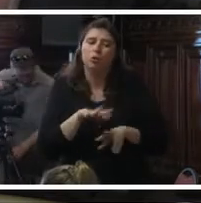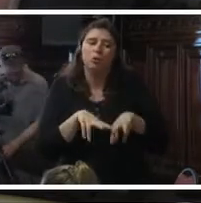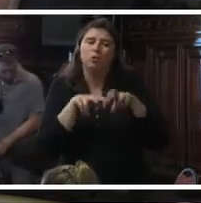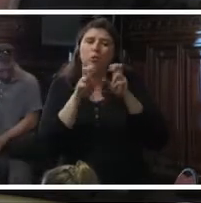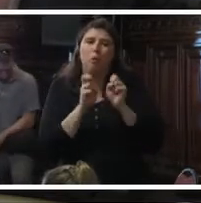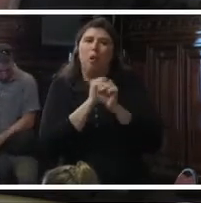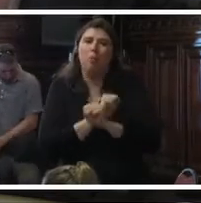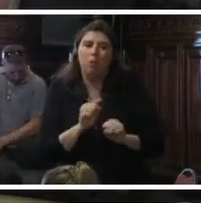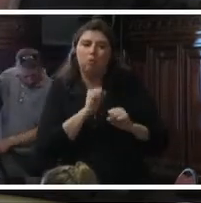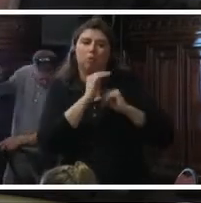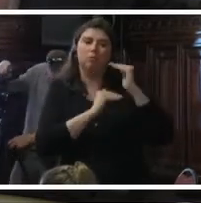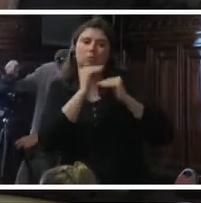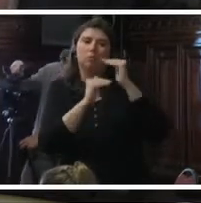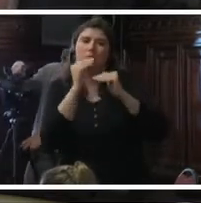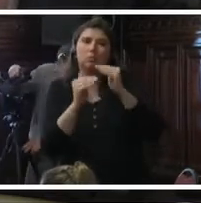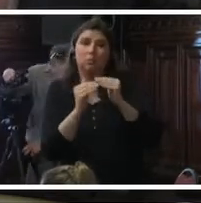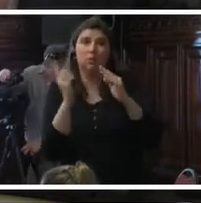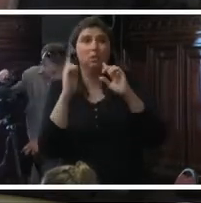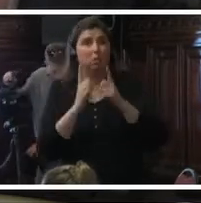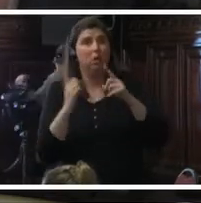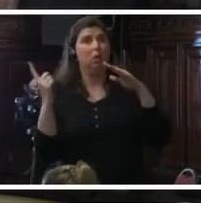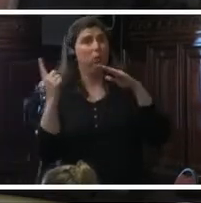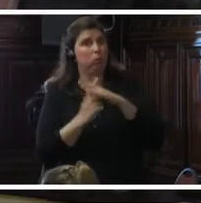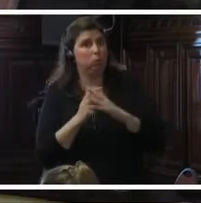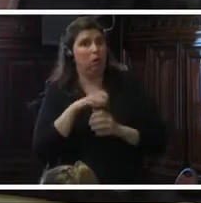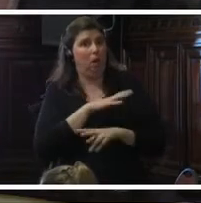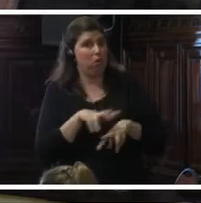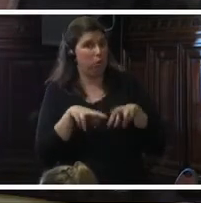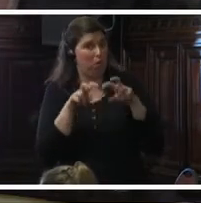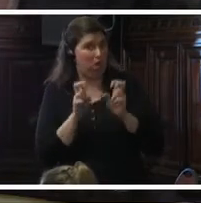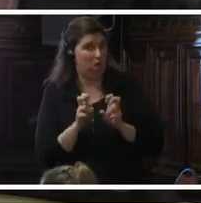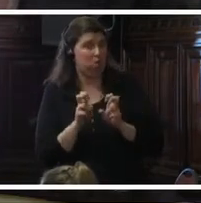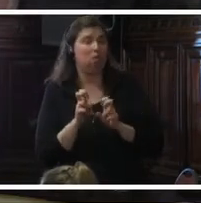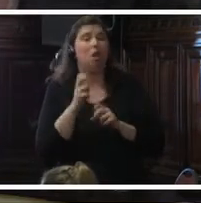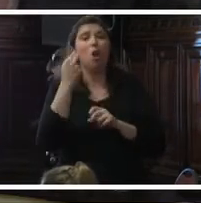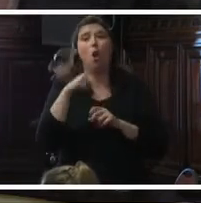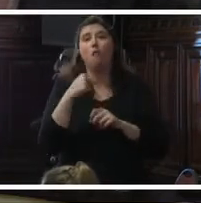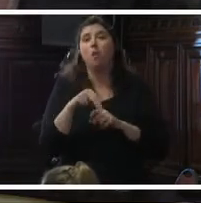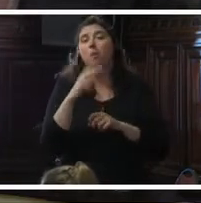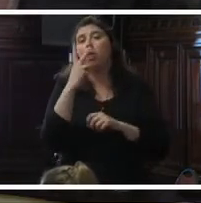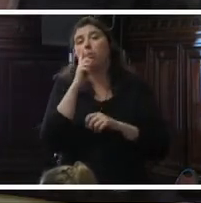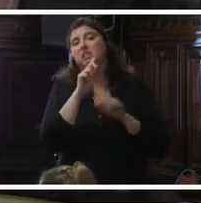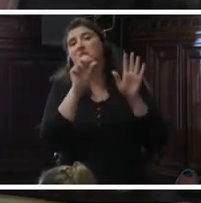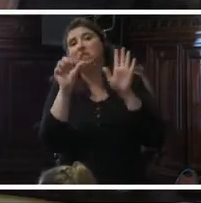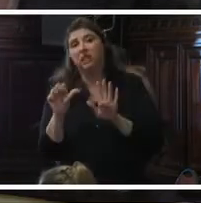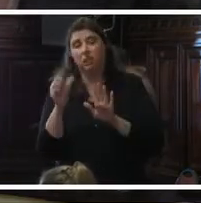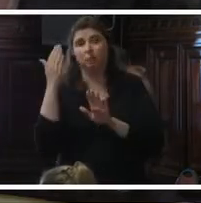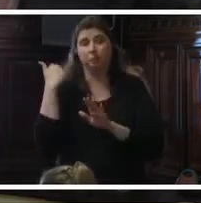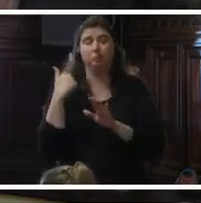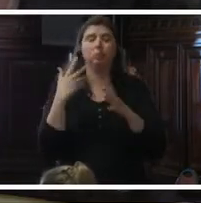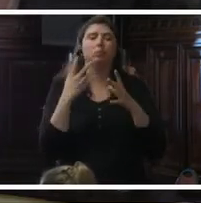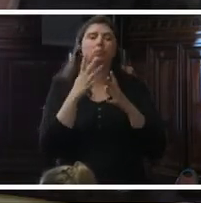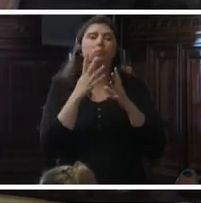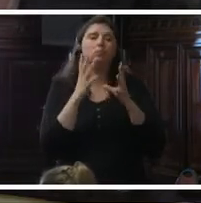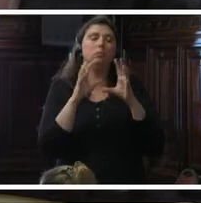y eventualmente completa inclusión en la sociedad. En noviembre de 2016, tanto la OMS como los